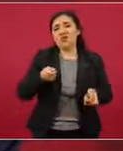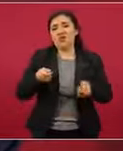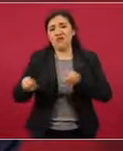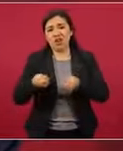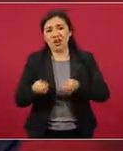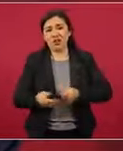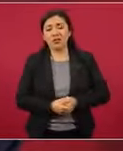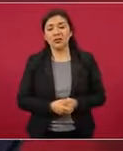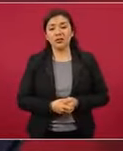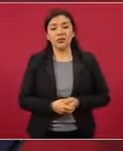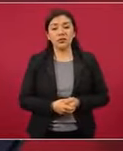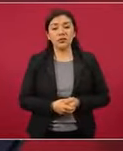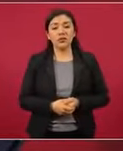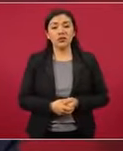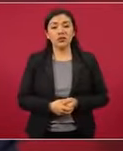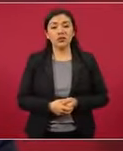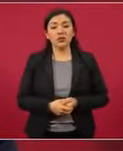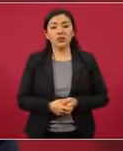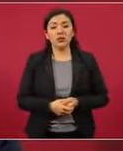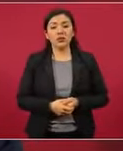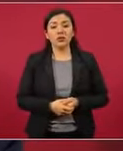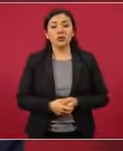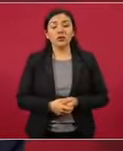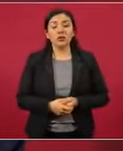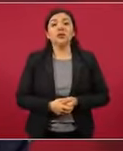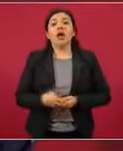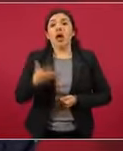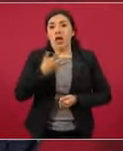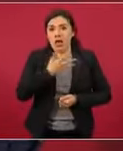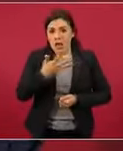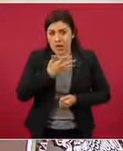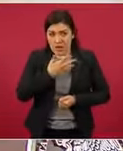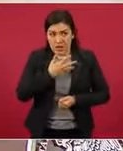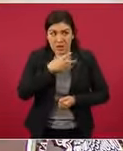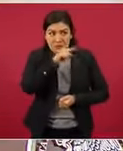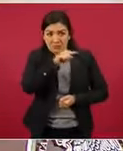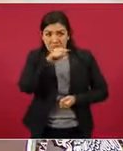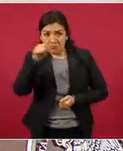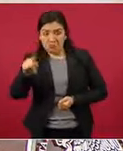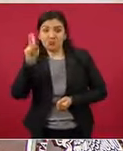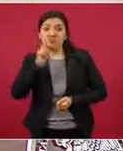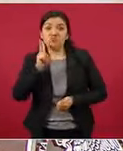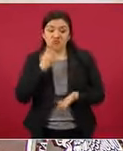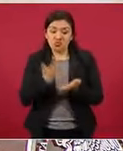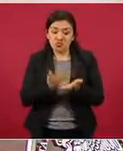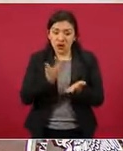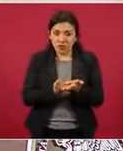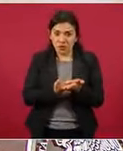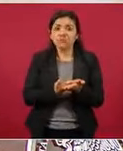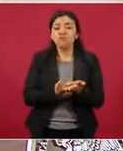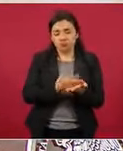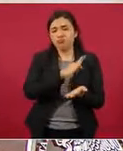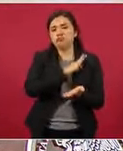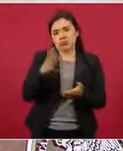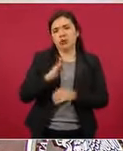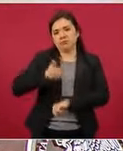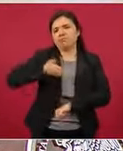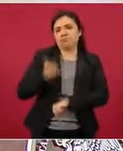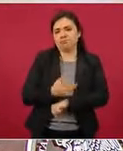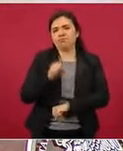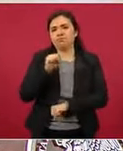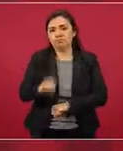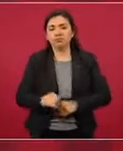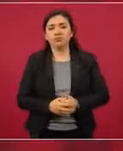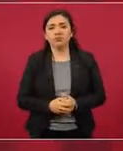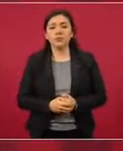Y si hay pruebas se castiga, pero